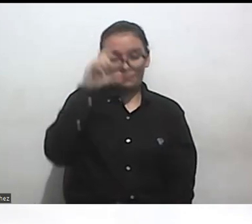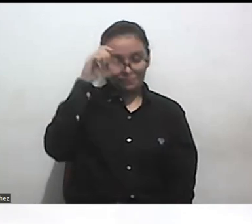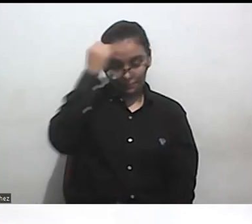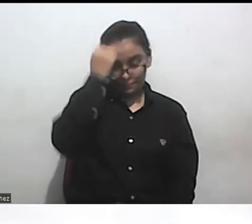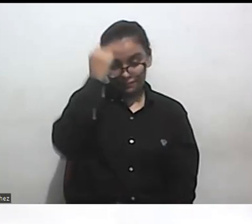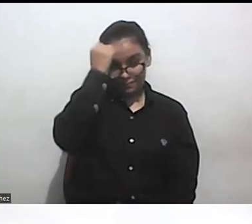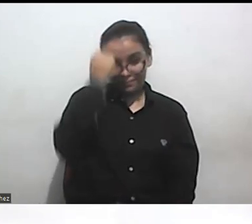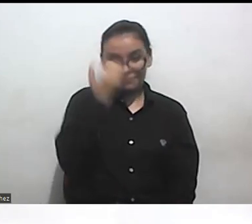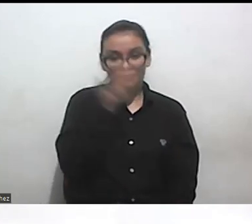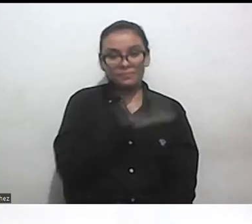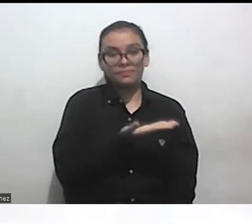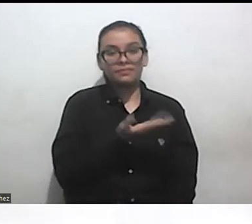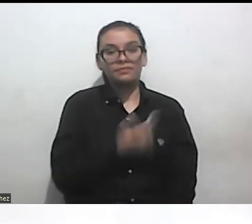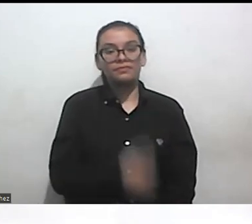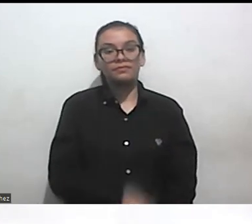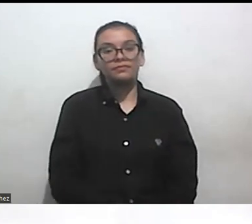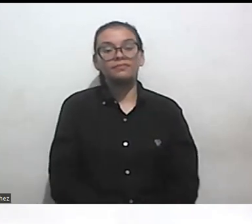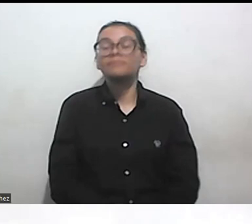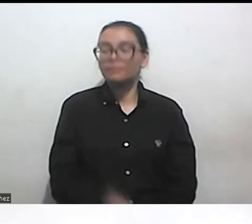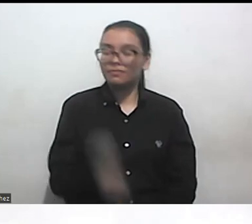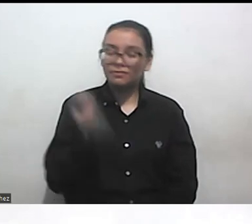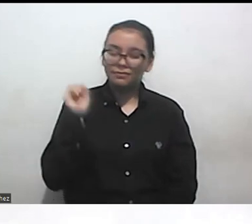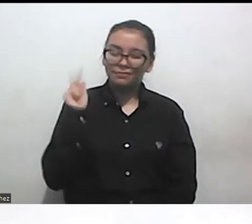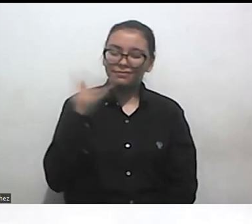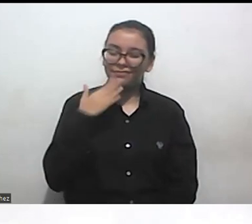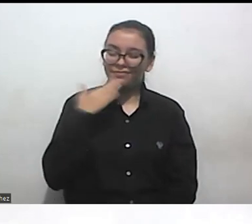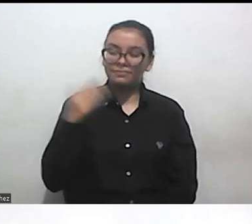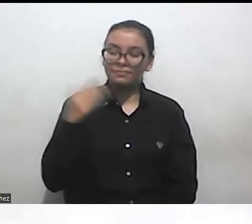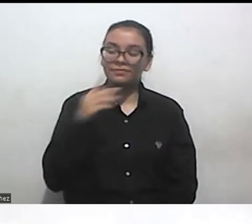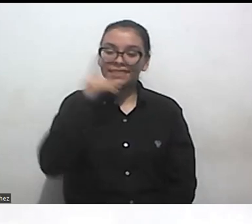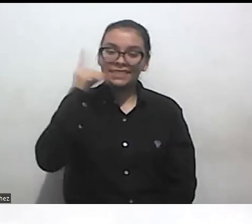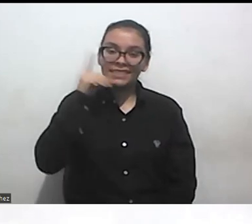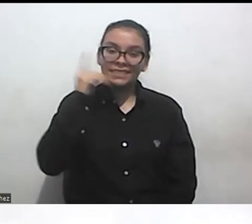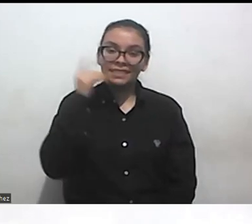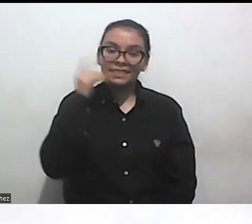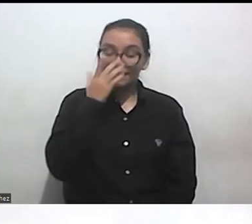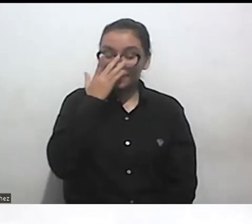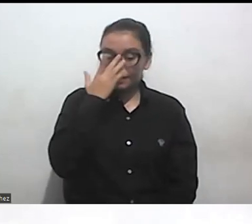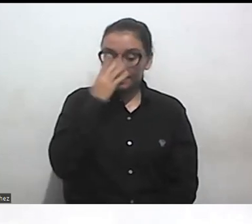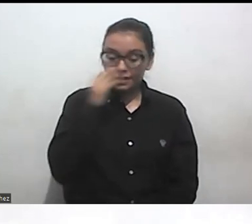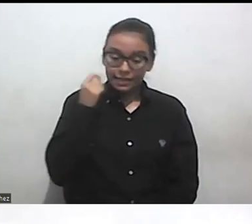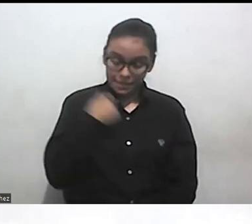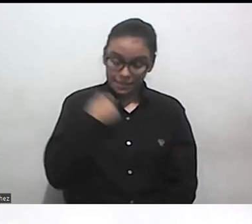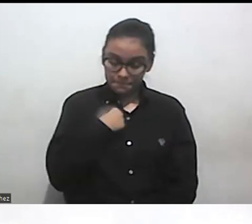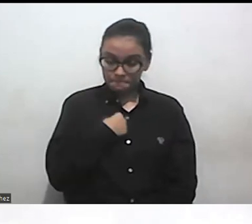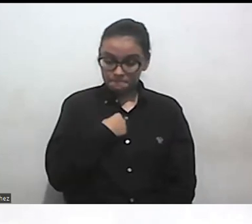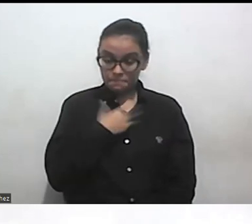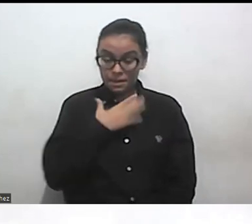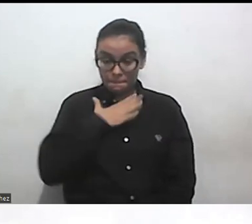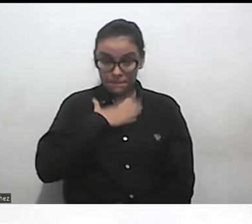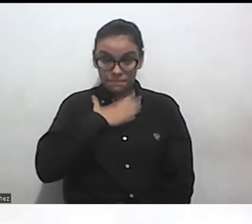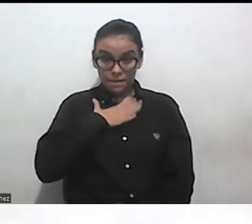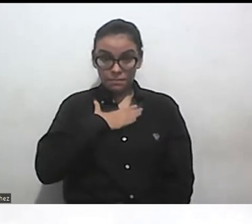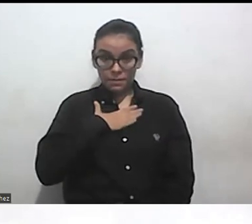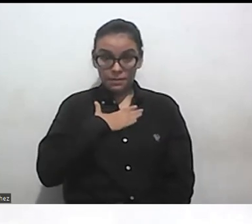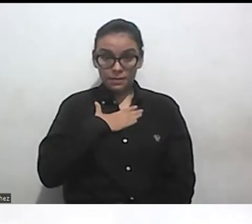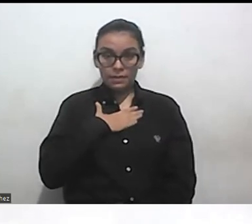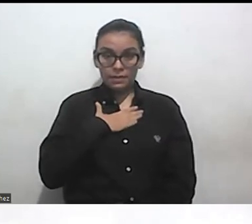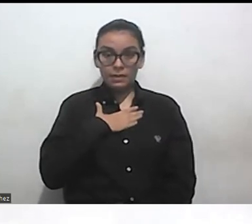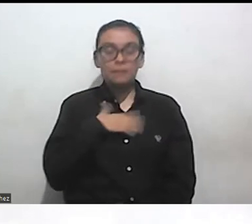sí gracias Daniela pues yo creo que para mí es más simple